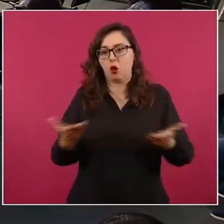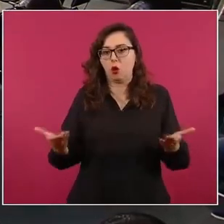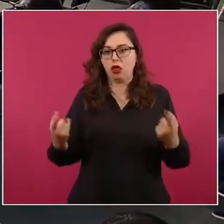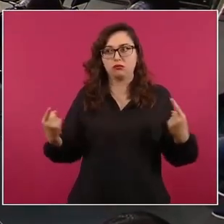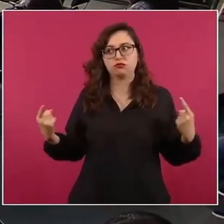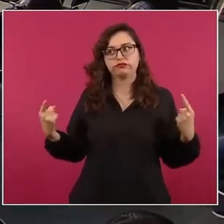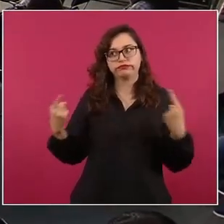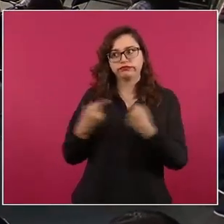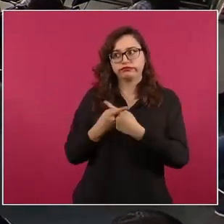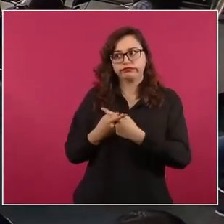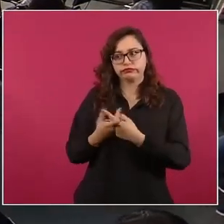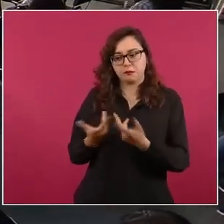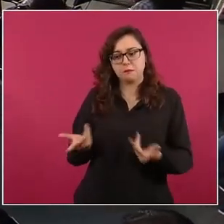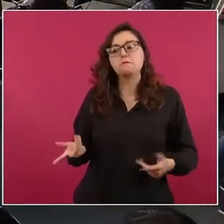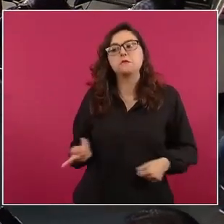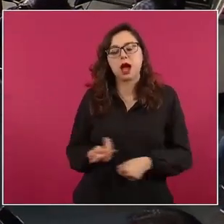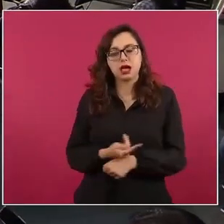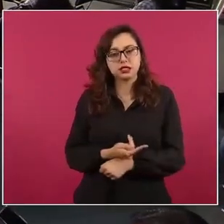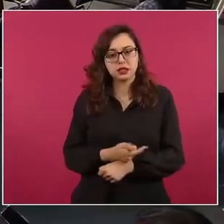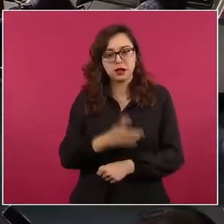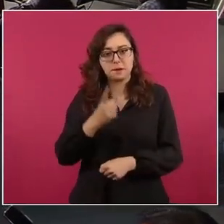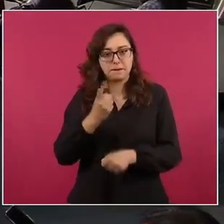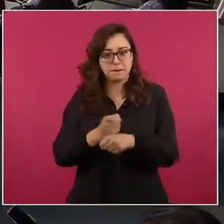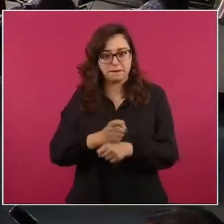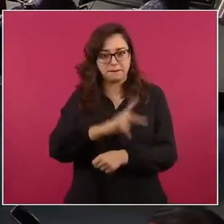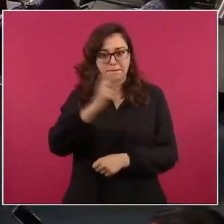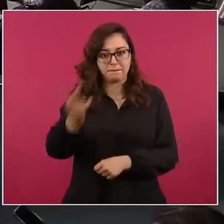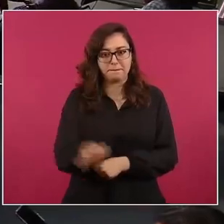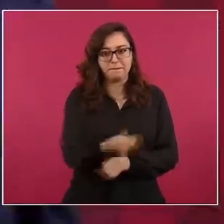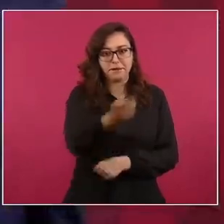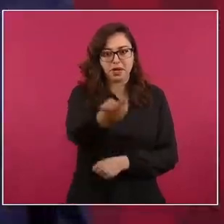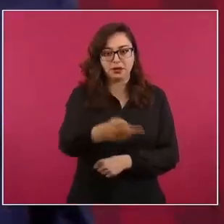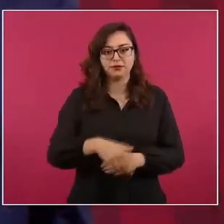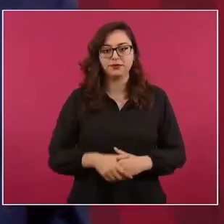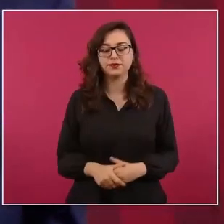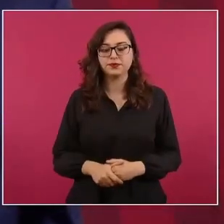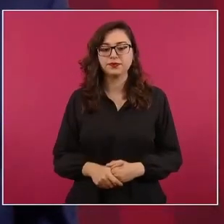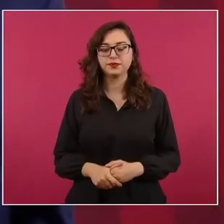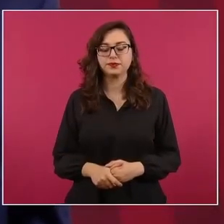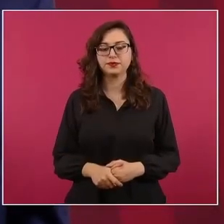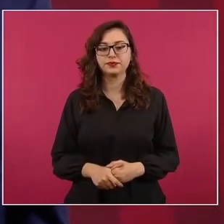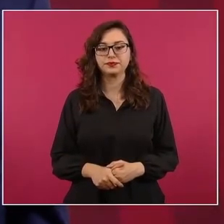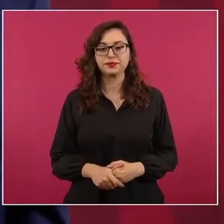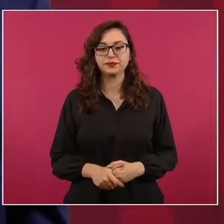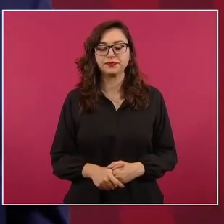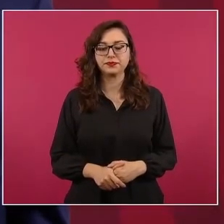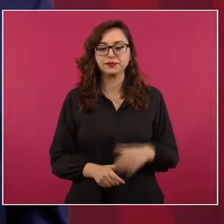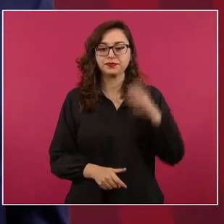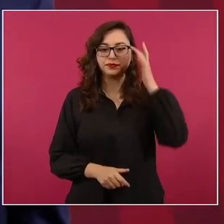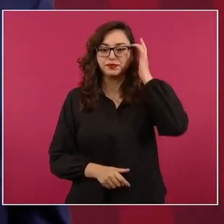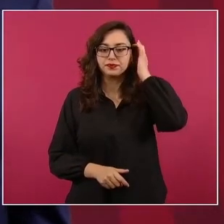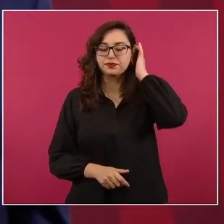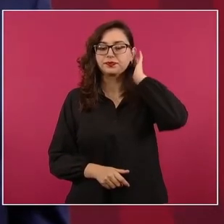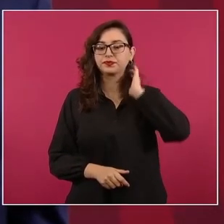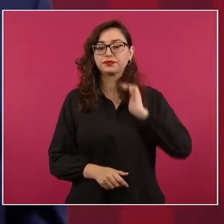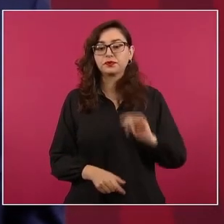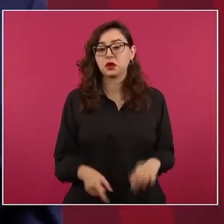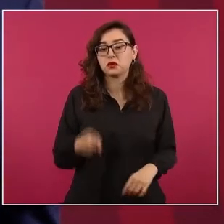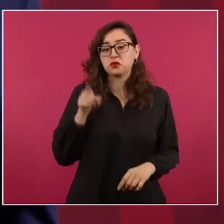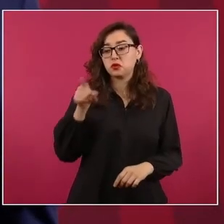se tiene que contextualizar,